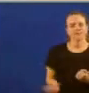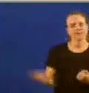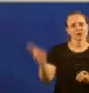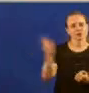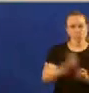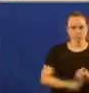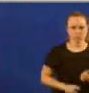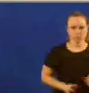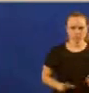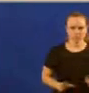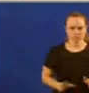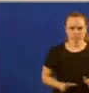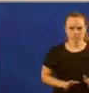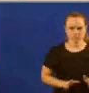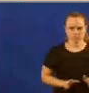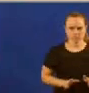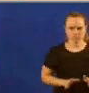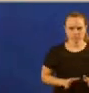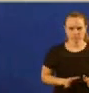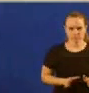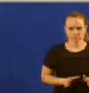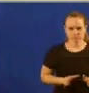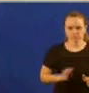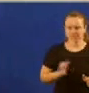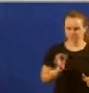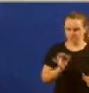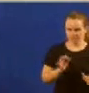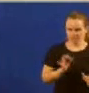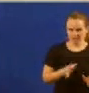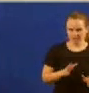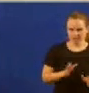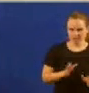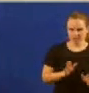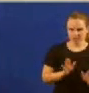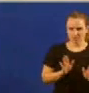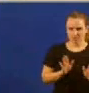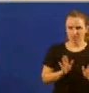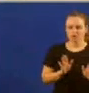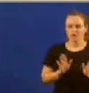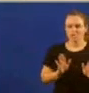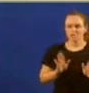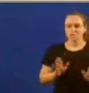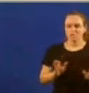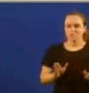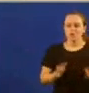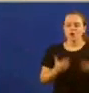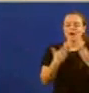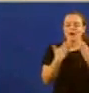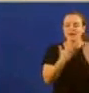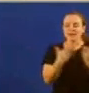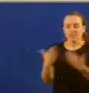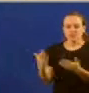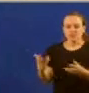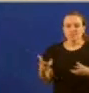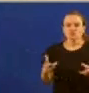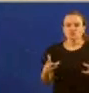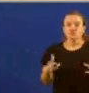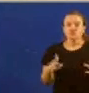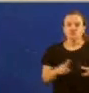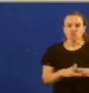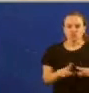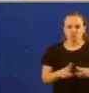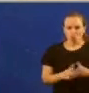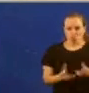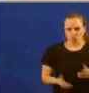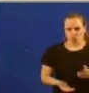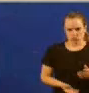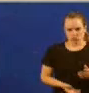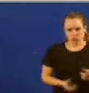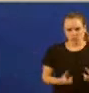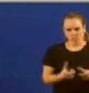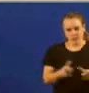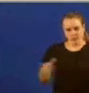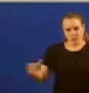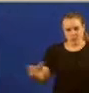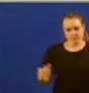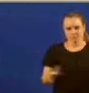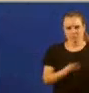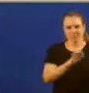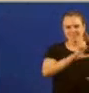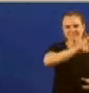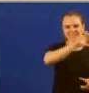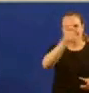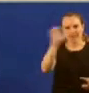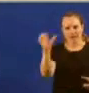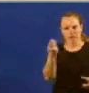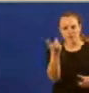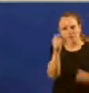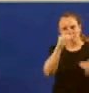certa está impulsada polo crecemento dos nosos socios pola caída do euro o precio o precio petróleo